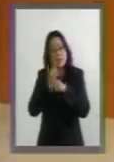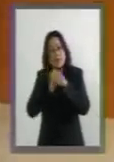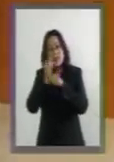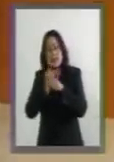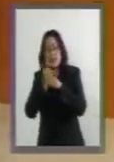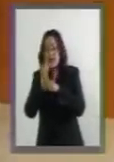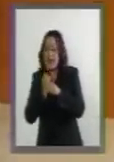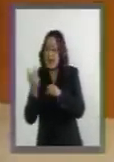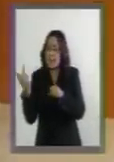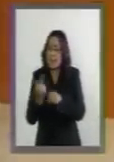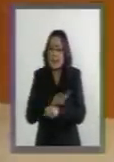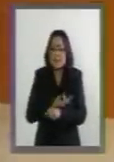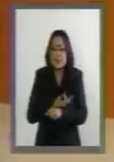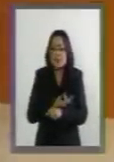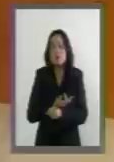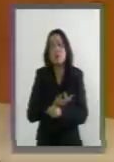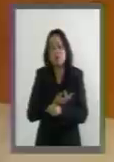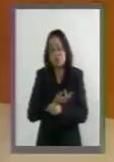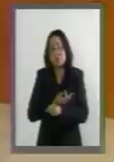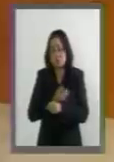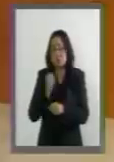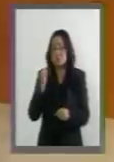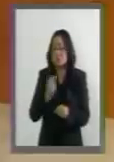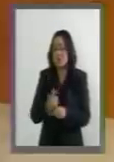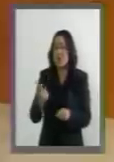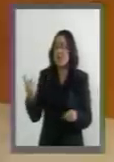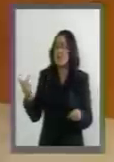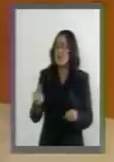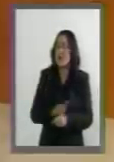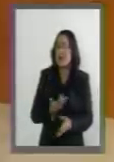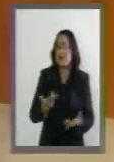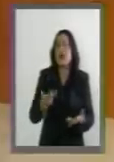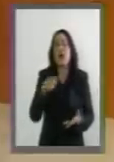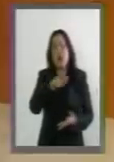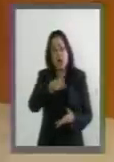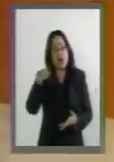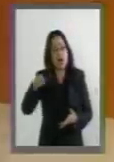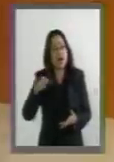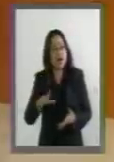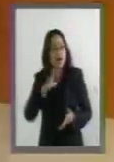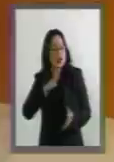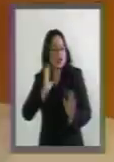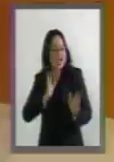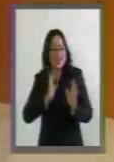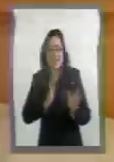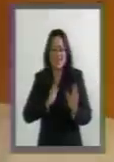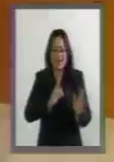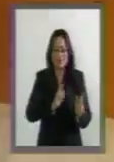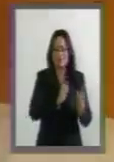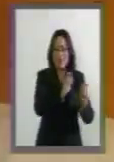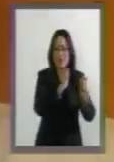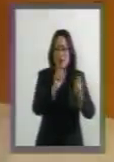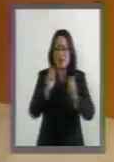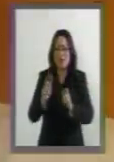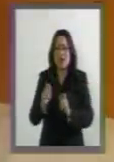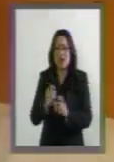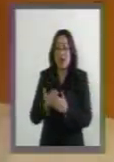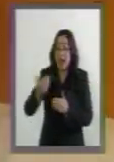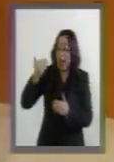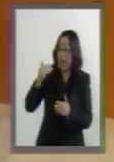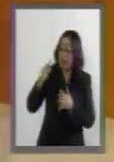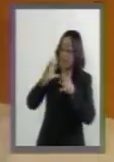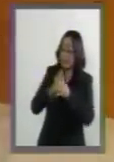darían cuenta de que los puertos mexicanos ya están siendo asignados, los puertos mexicanos, lo hemos dicho,